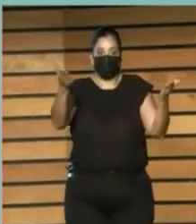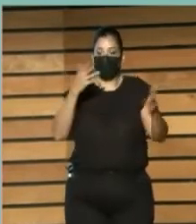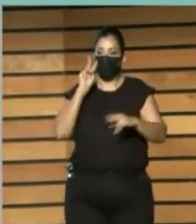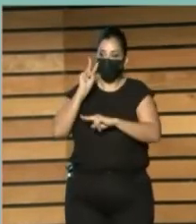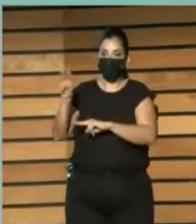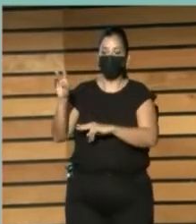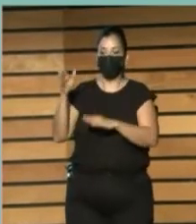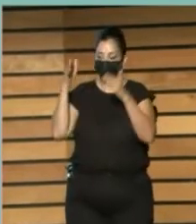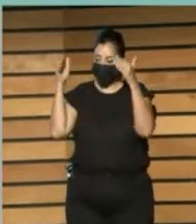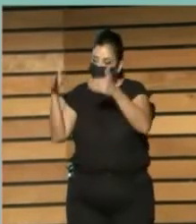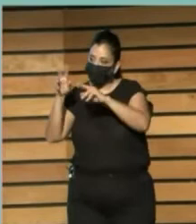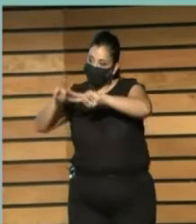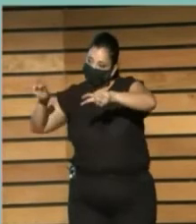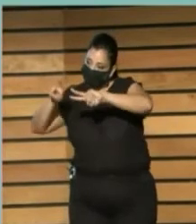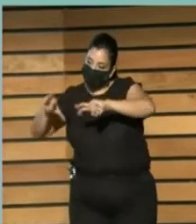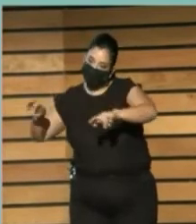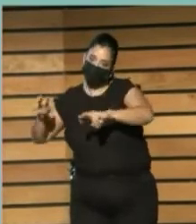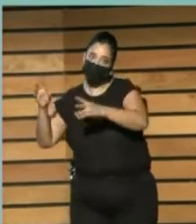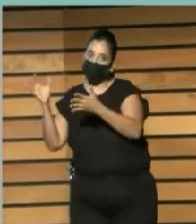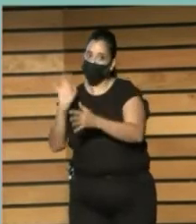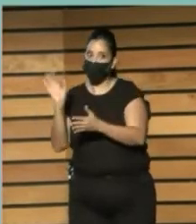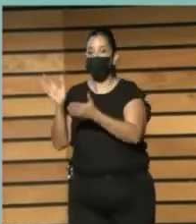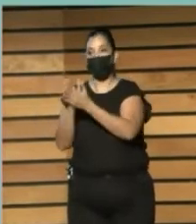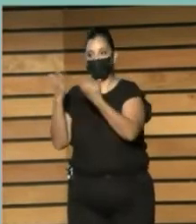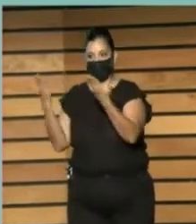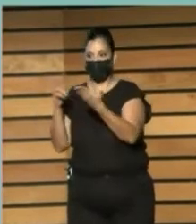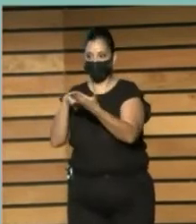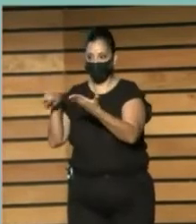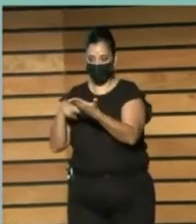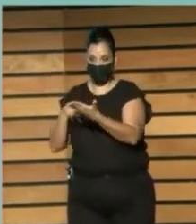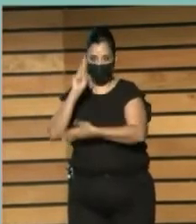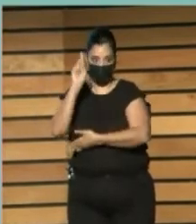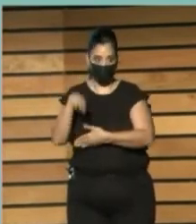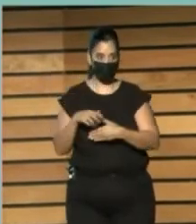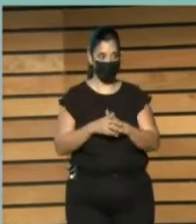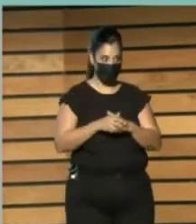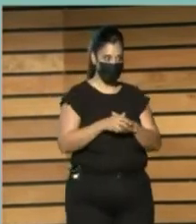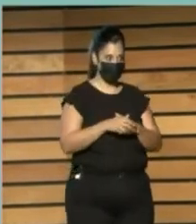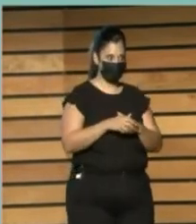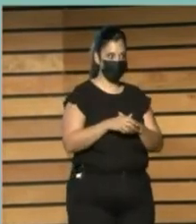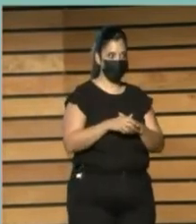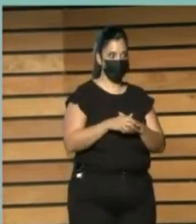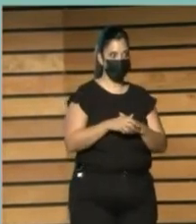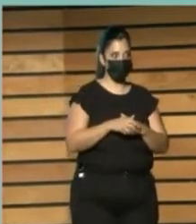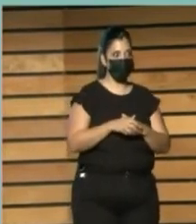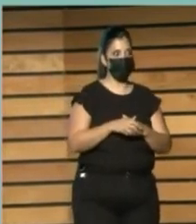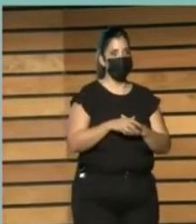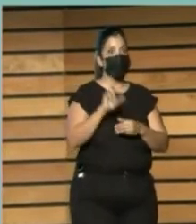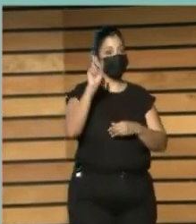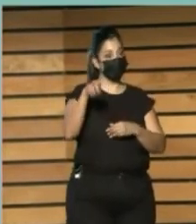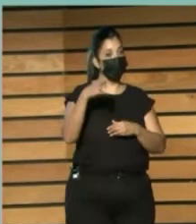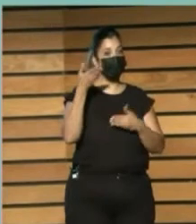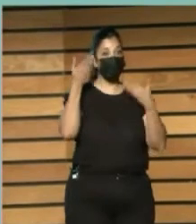A los procesos Sociales Que constituyen Que Nuestra Visión